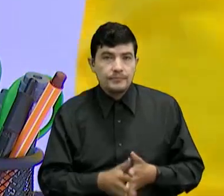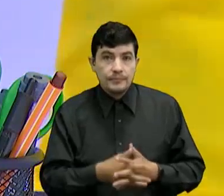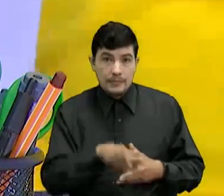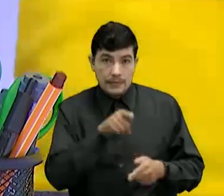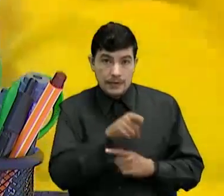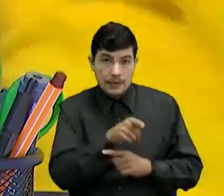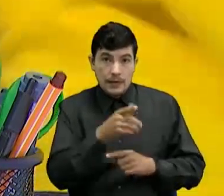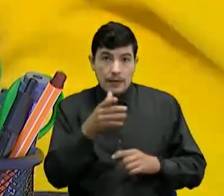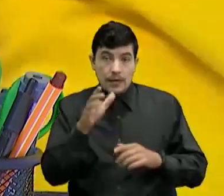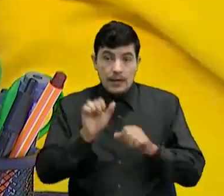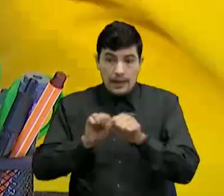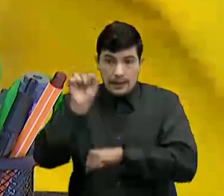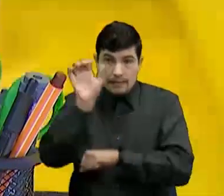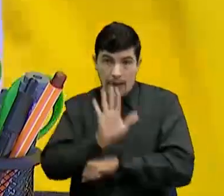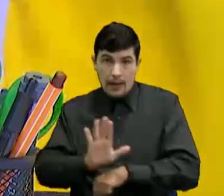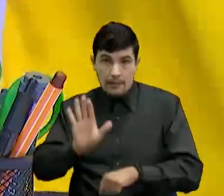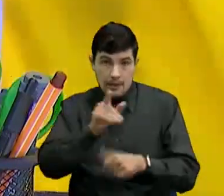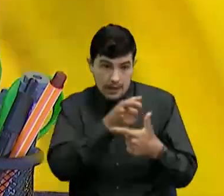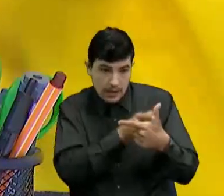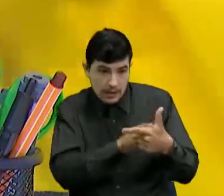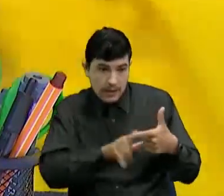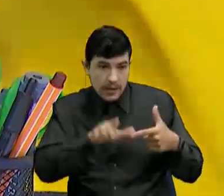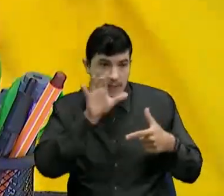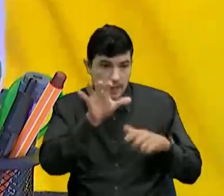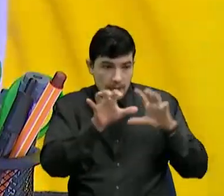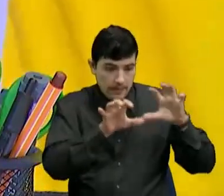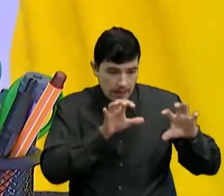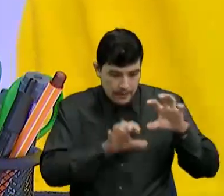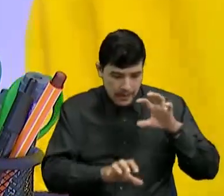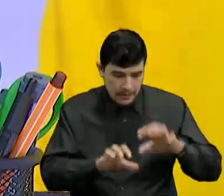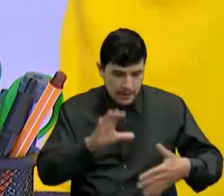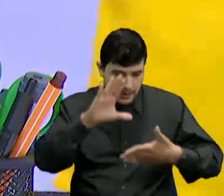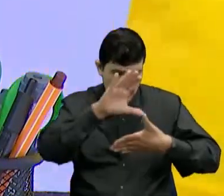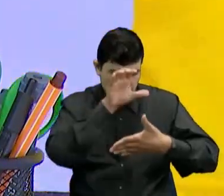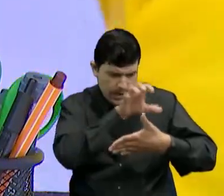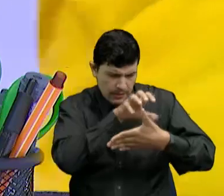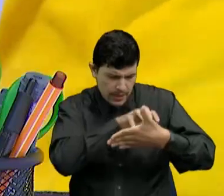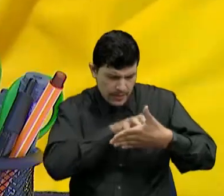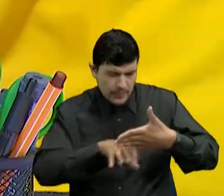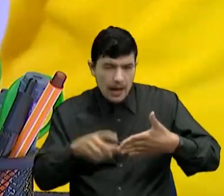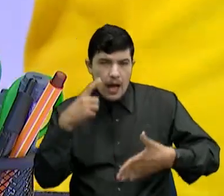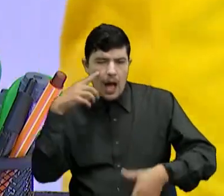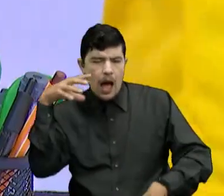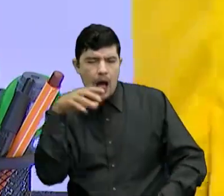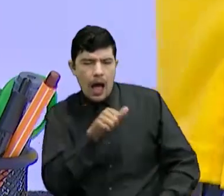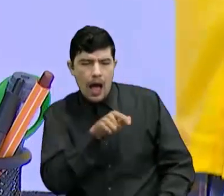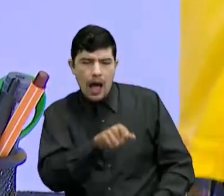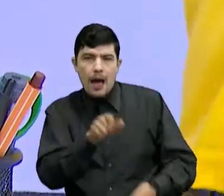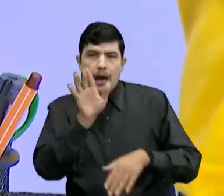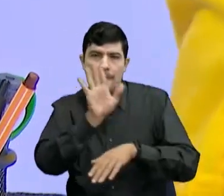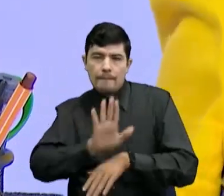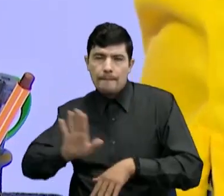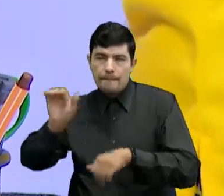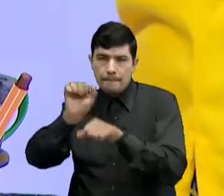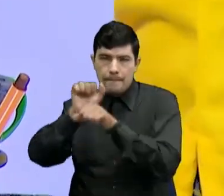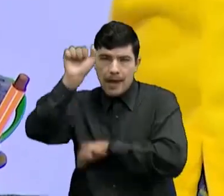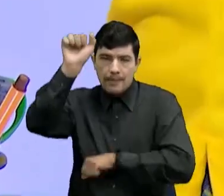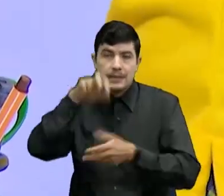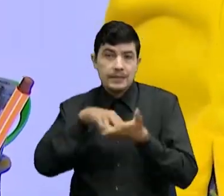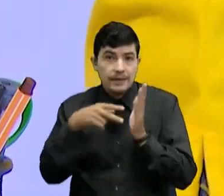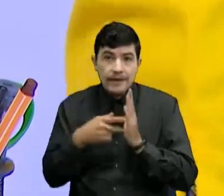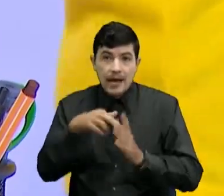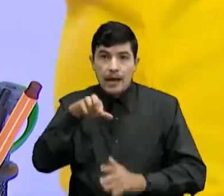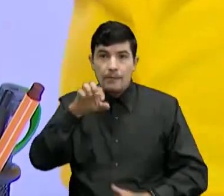distribuido Como en este caso, los países Entonces te darás cuenta que es un mapa político Ok